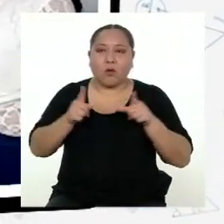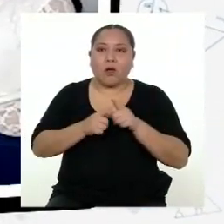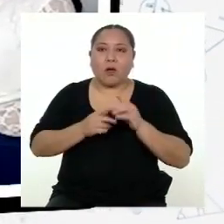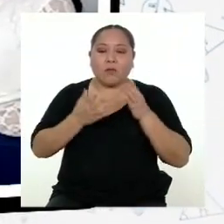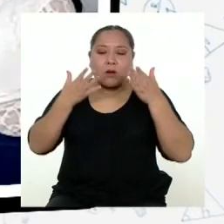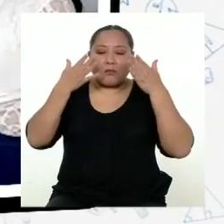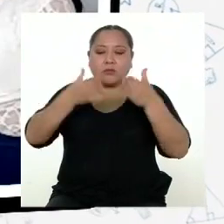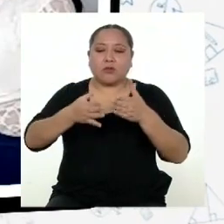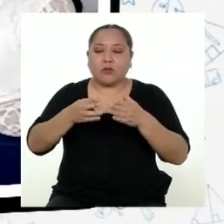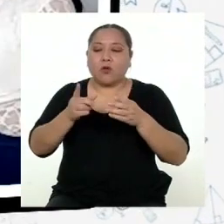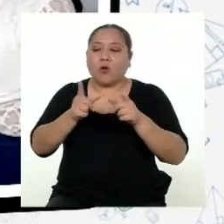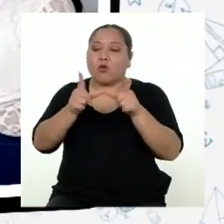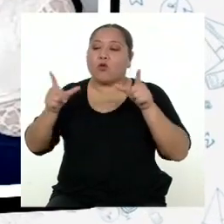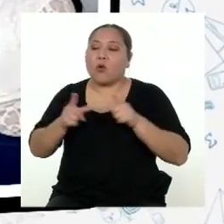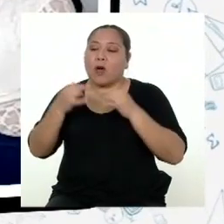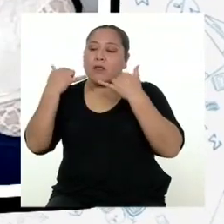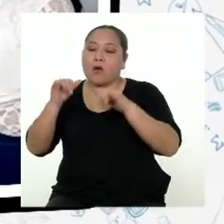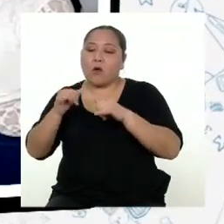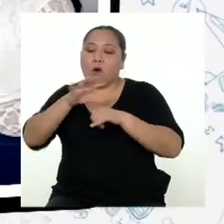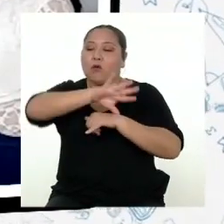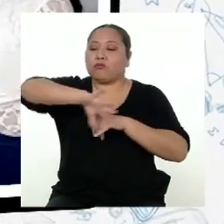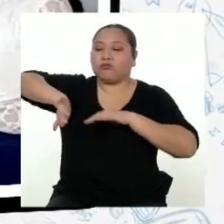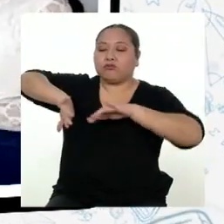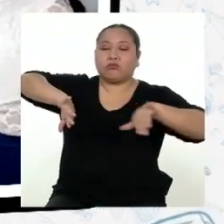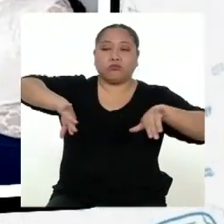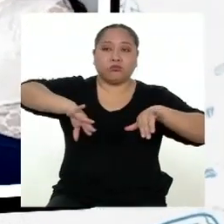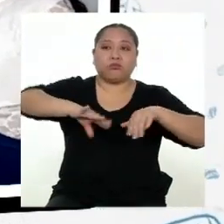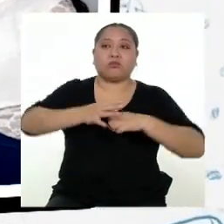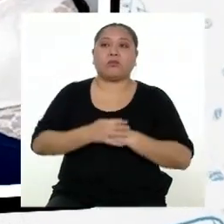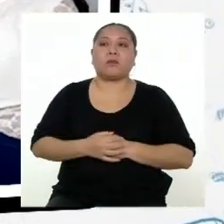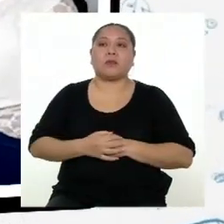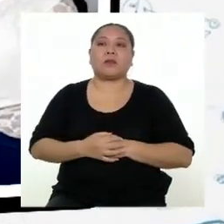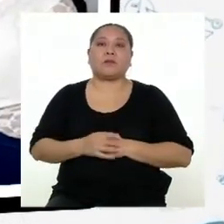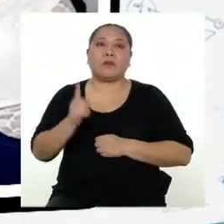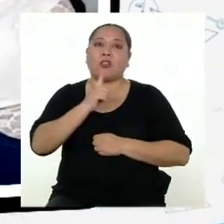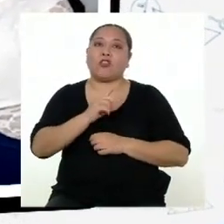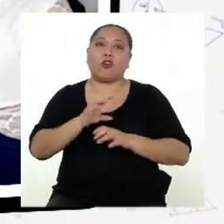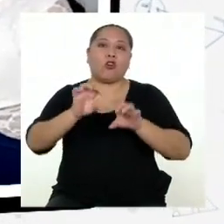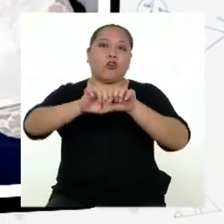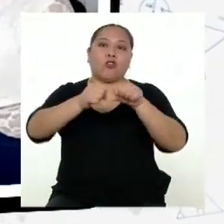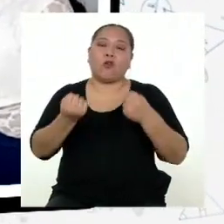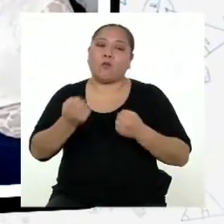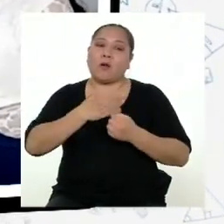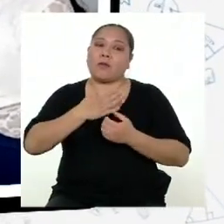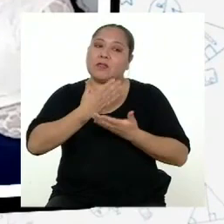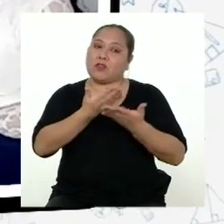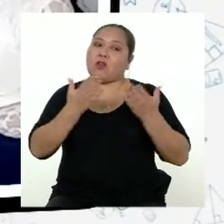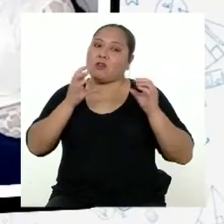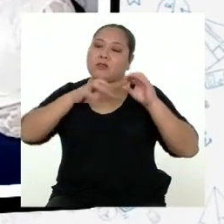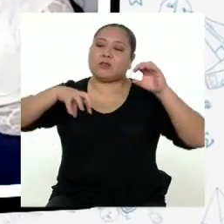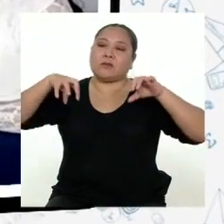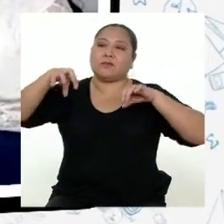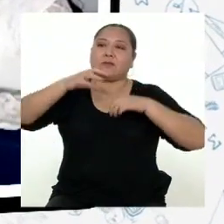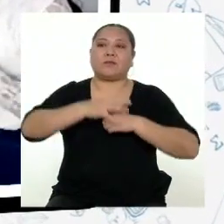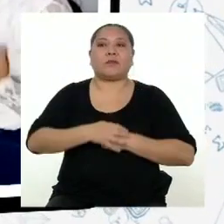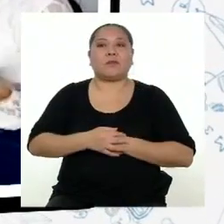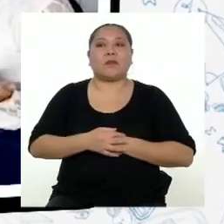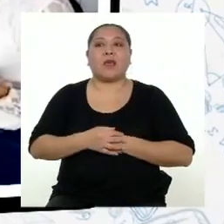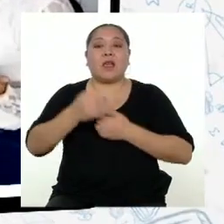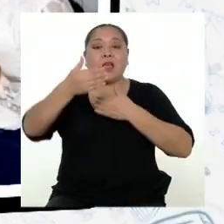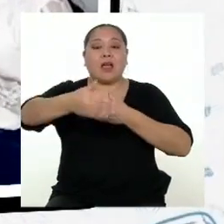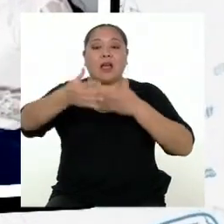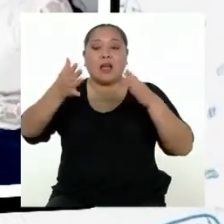sea de un lugar de juego y de recreo. Siempre y cuando no rompan mis adornos. Entonces la